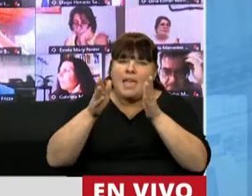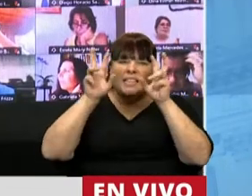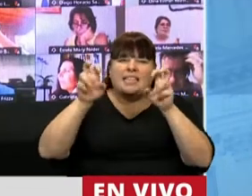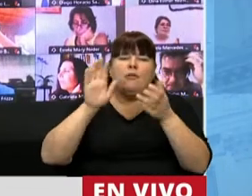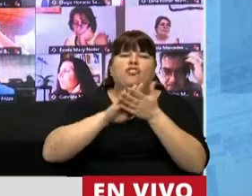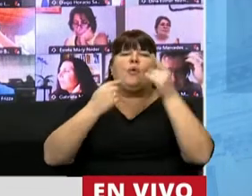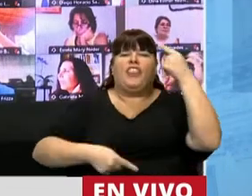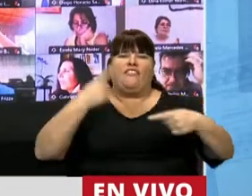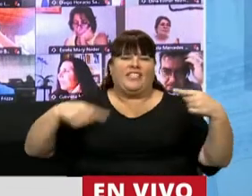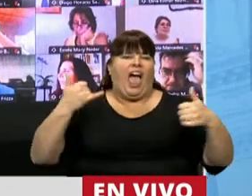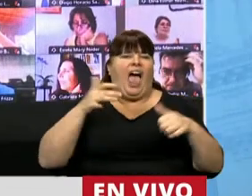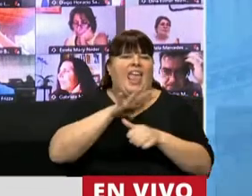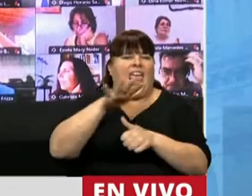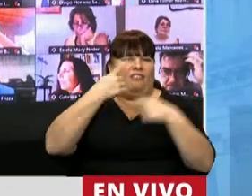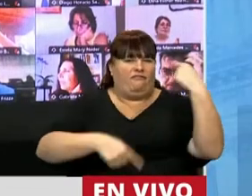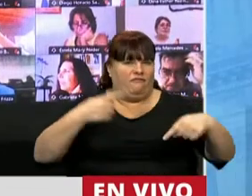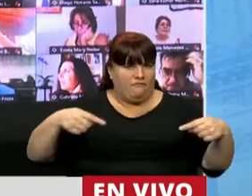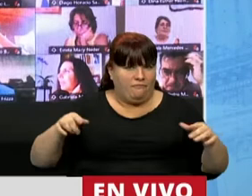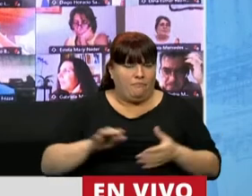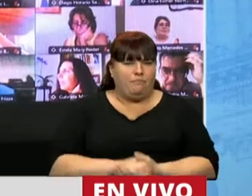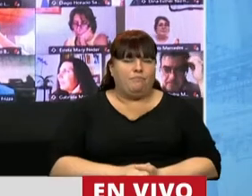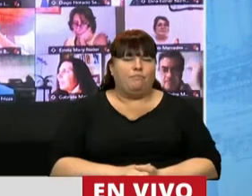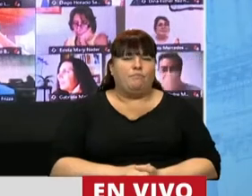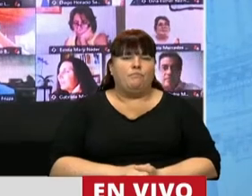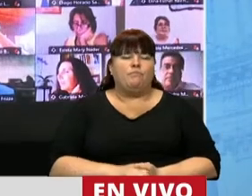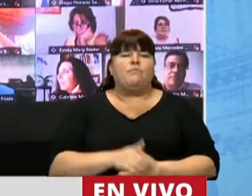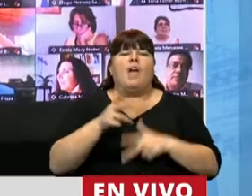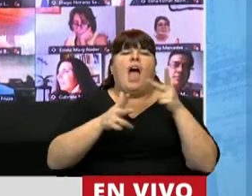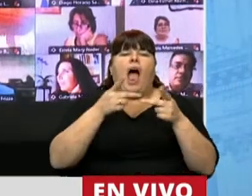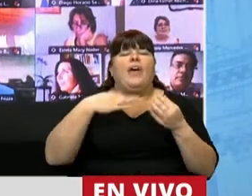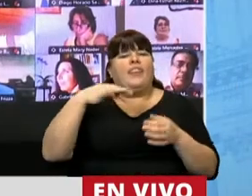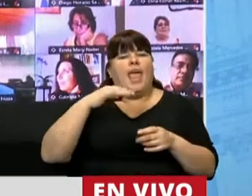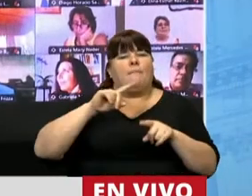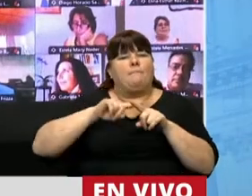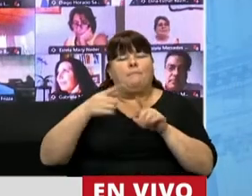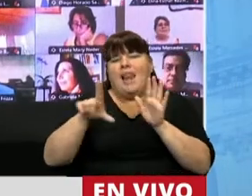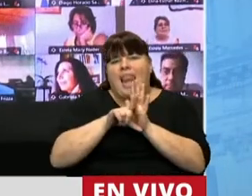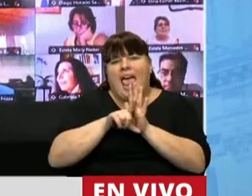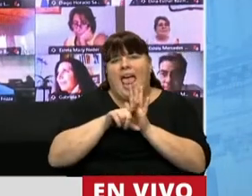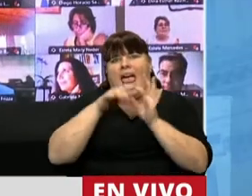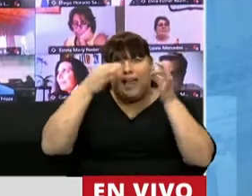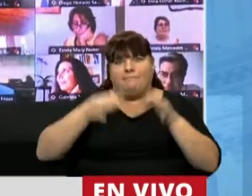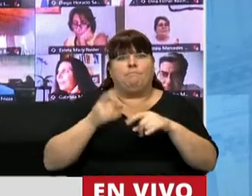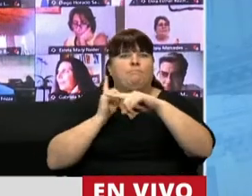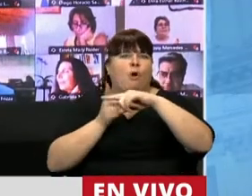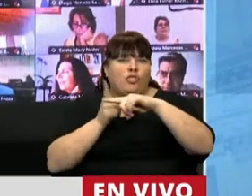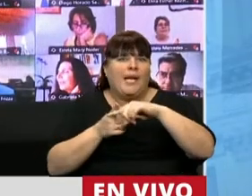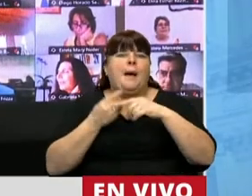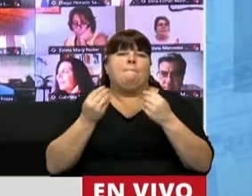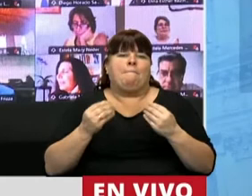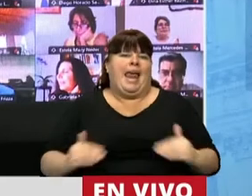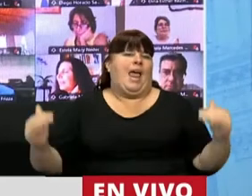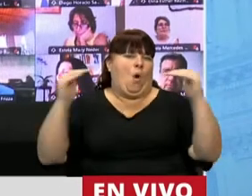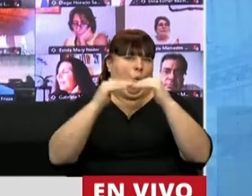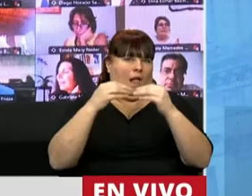a la diversidad de géneros. Y refiere que tiene que haber políticas legislativas positivas para la